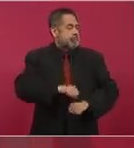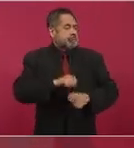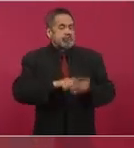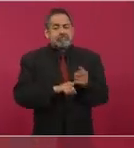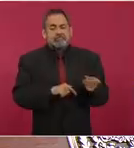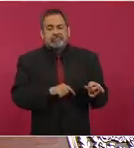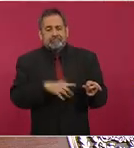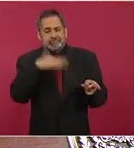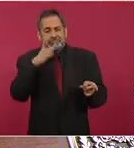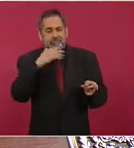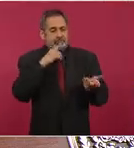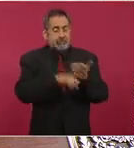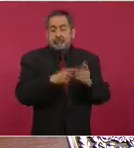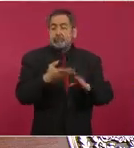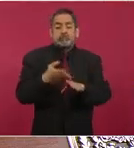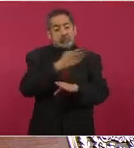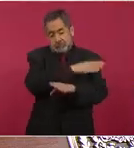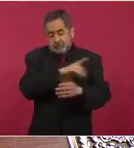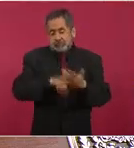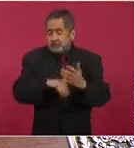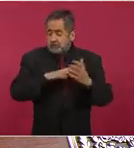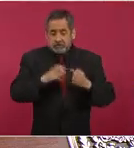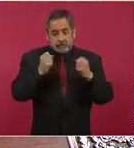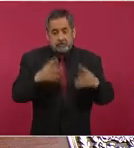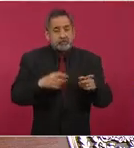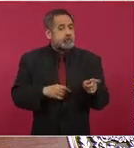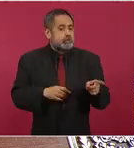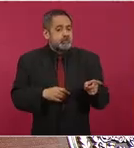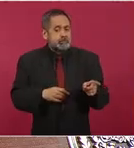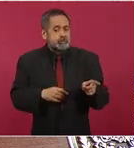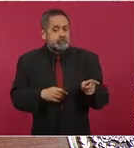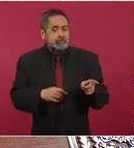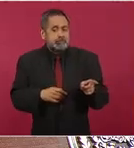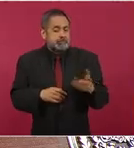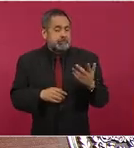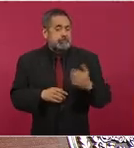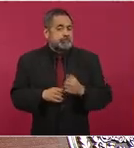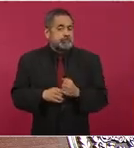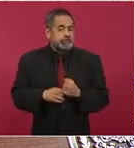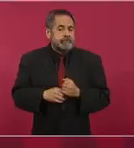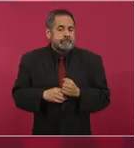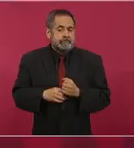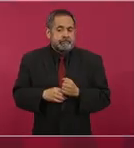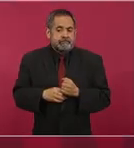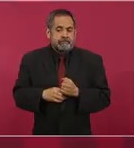se había impuesto, tenía